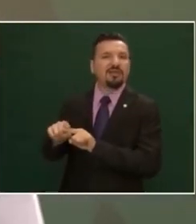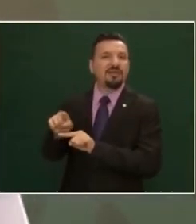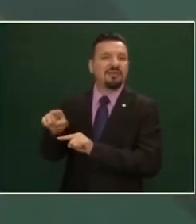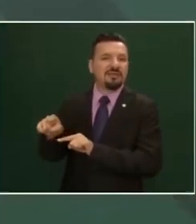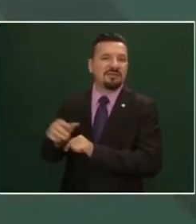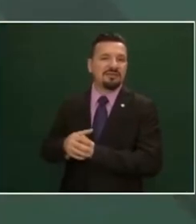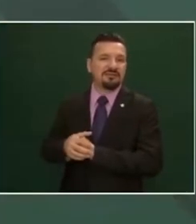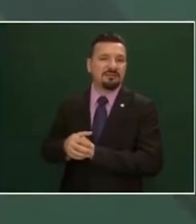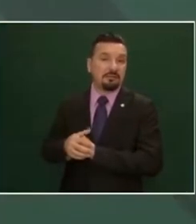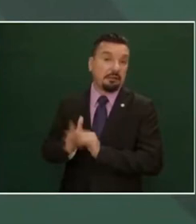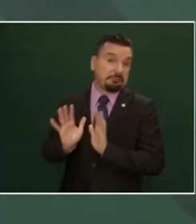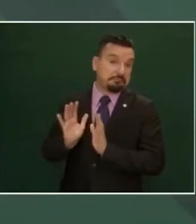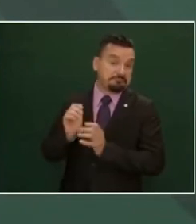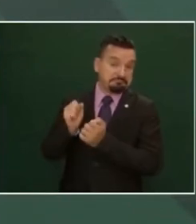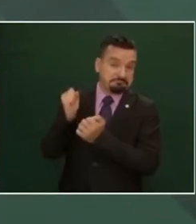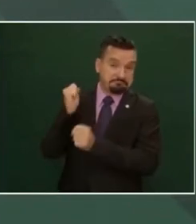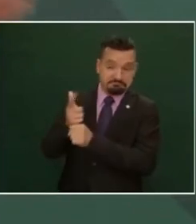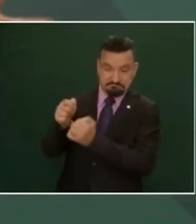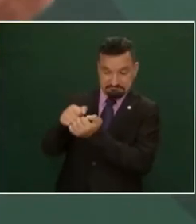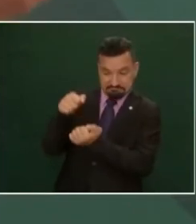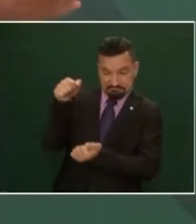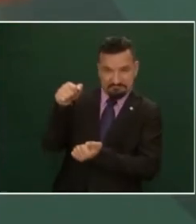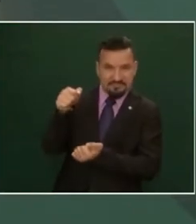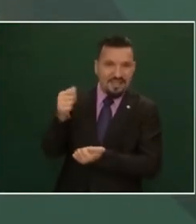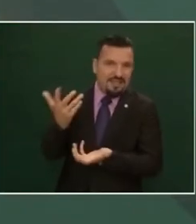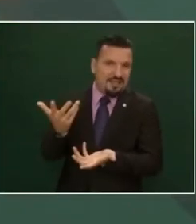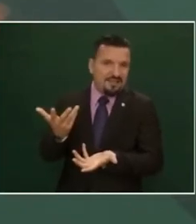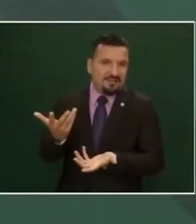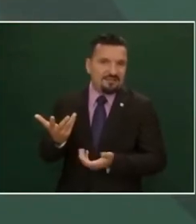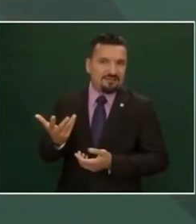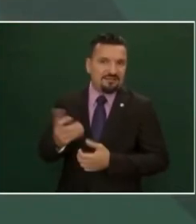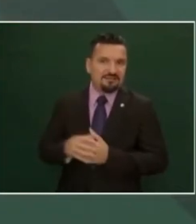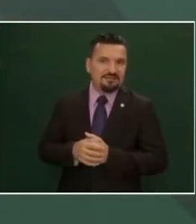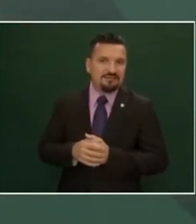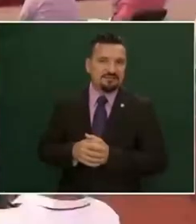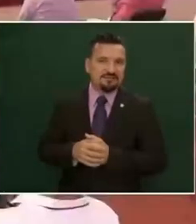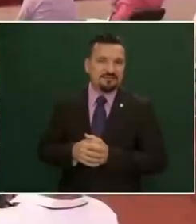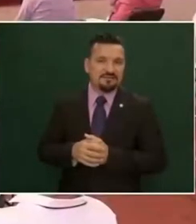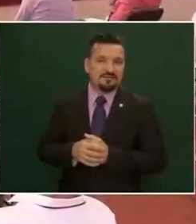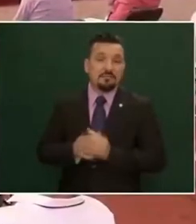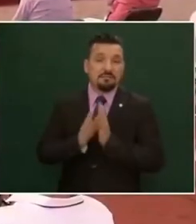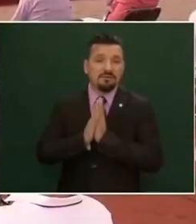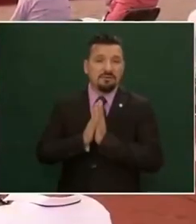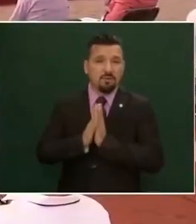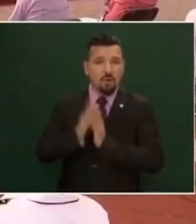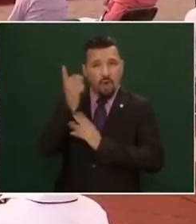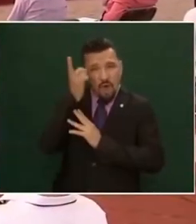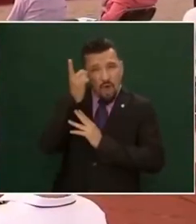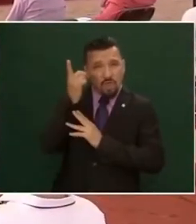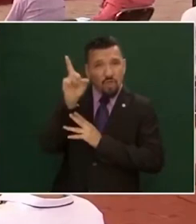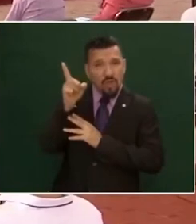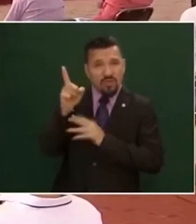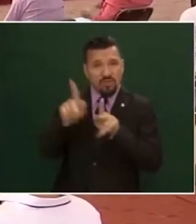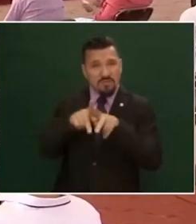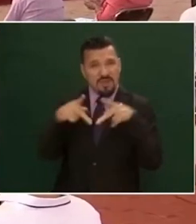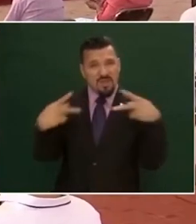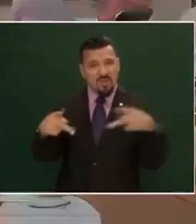entonces que me diga el señor junco el dueño del reforma